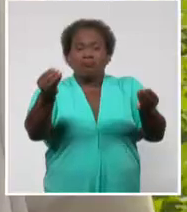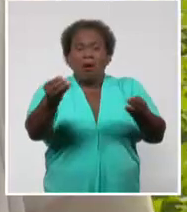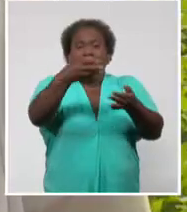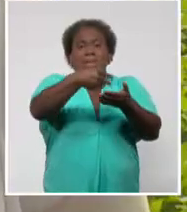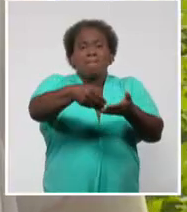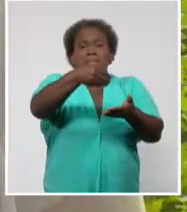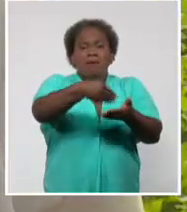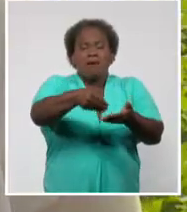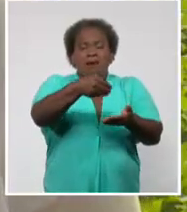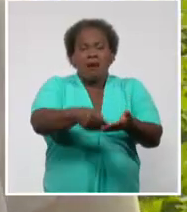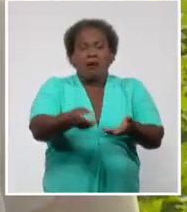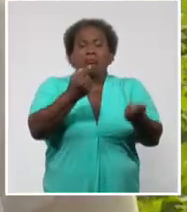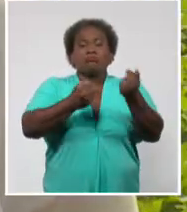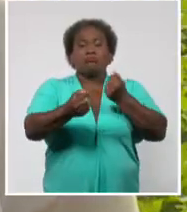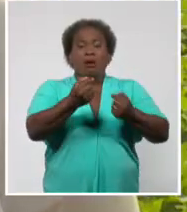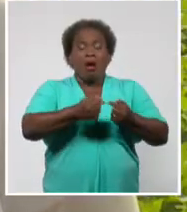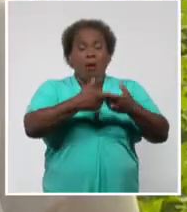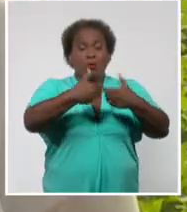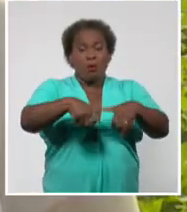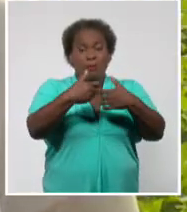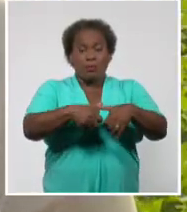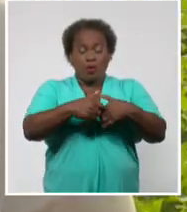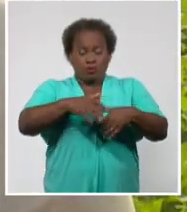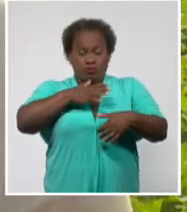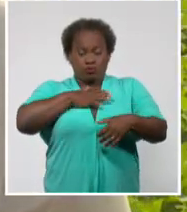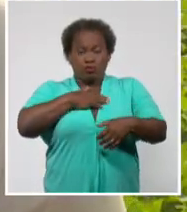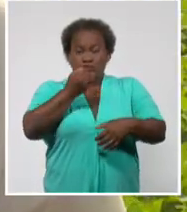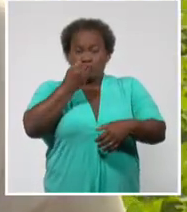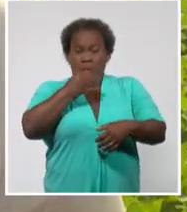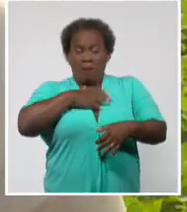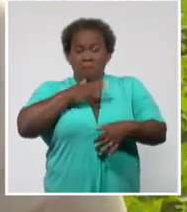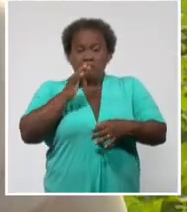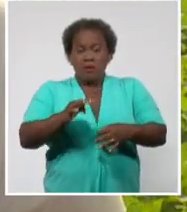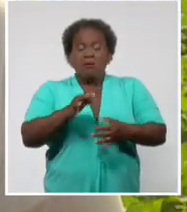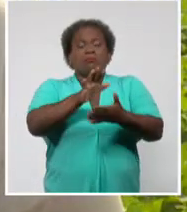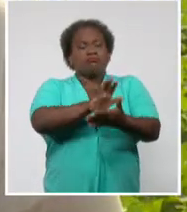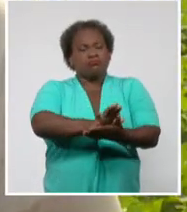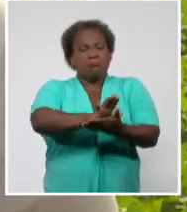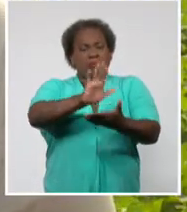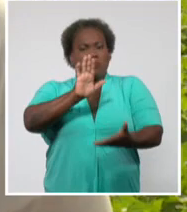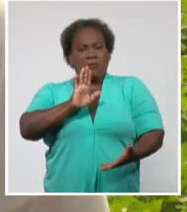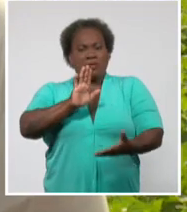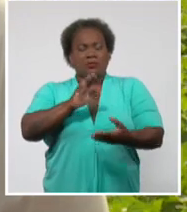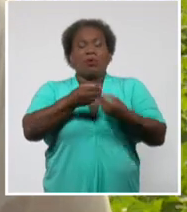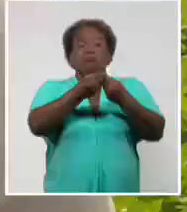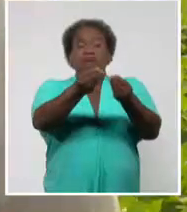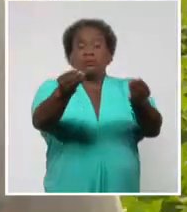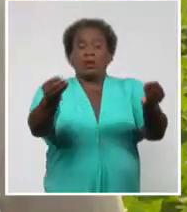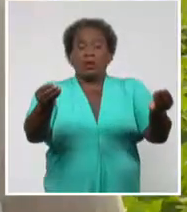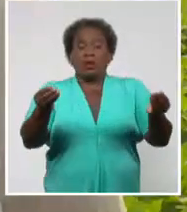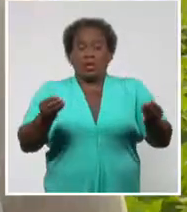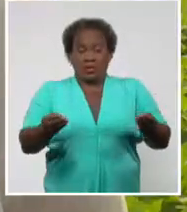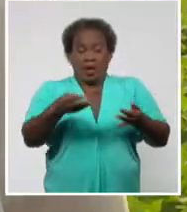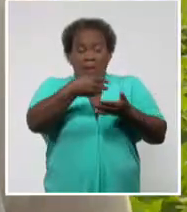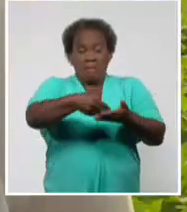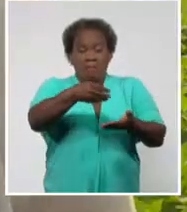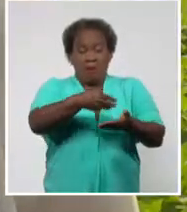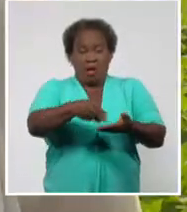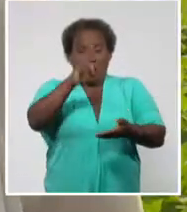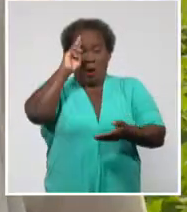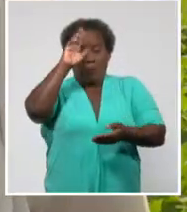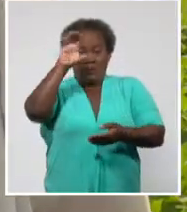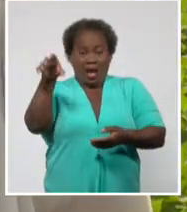quedando algunos productores para su autoconsumo, de eso se comprometieron a entregar malanga para los hospitales, se está entregando